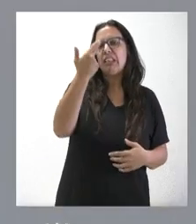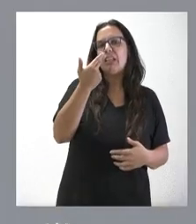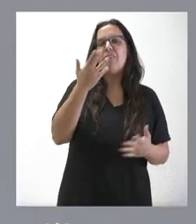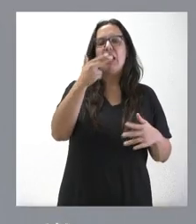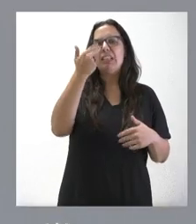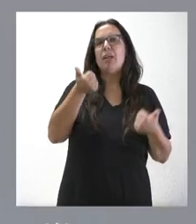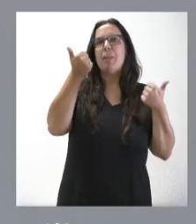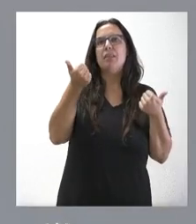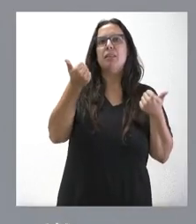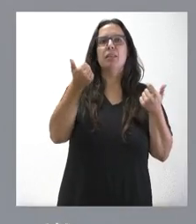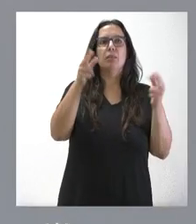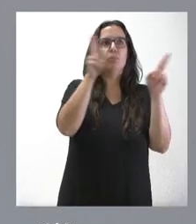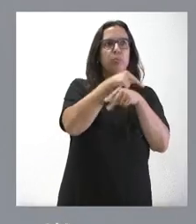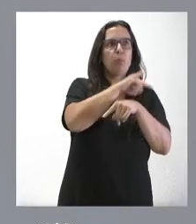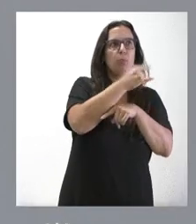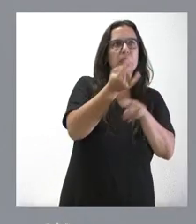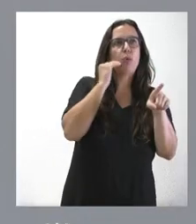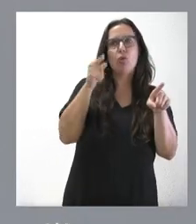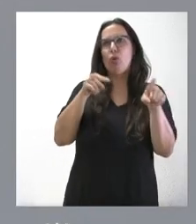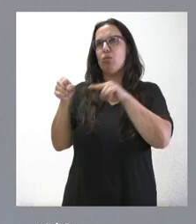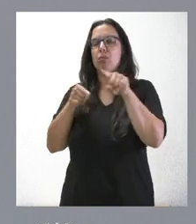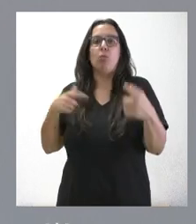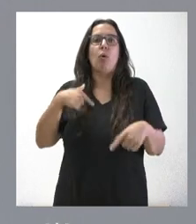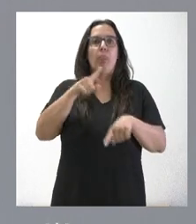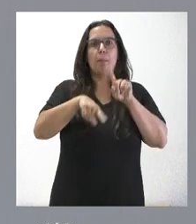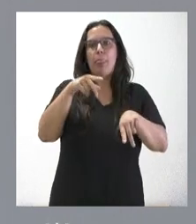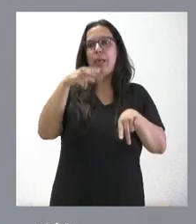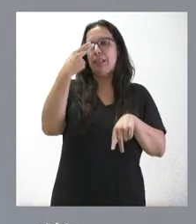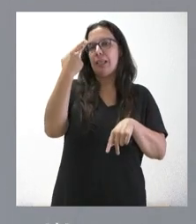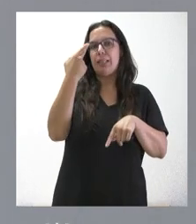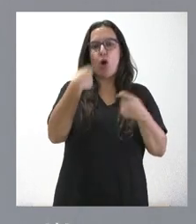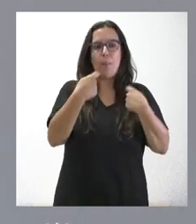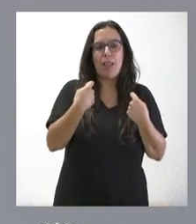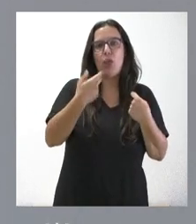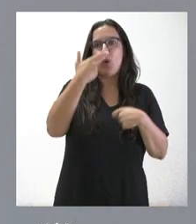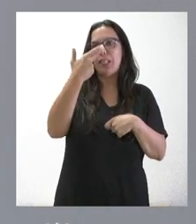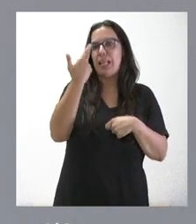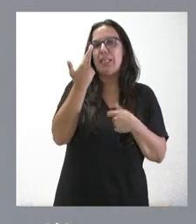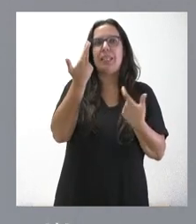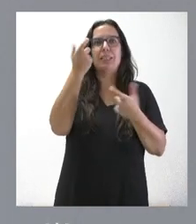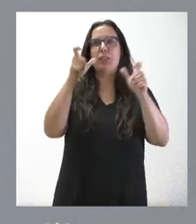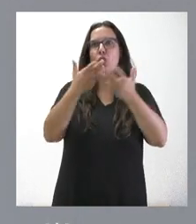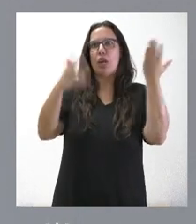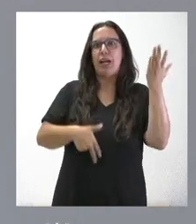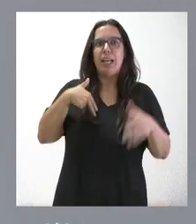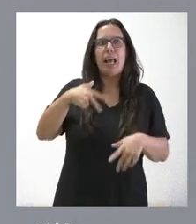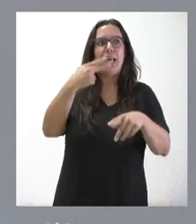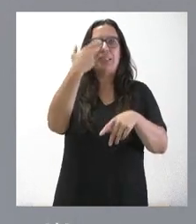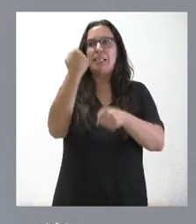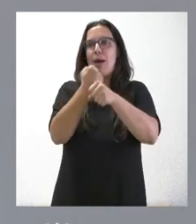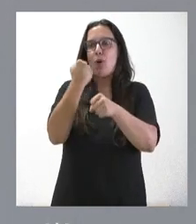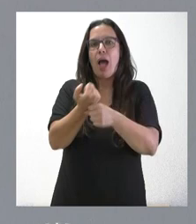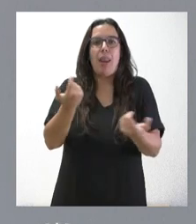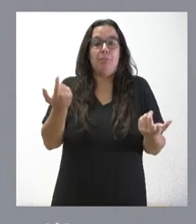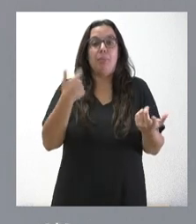Pues hay diferentes intereses. Los intereses comerciales, los intereses laborales, los intereses del conjunto de los ciudadanos, los intereses también viendo